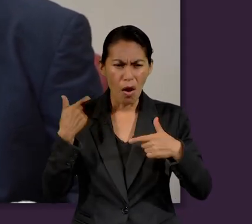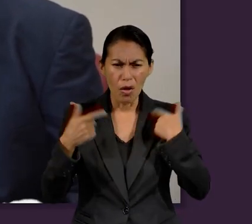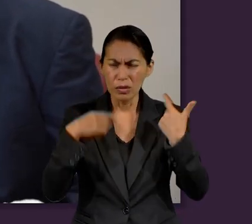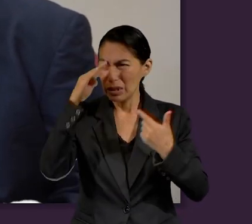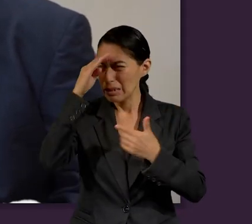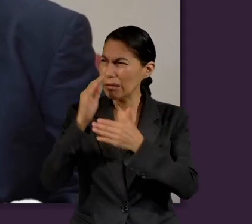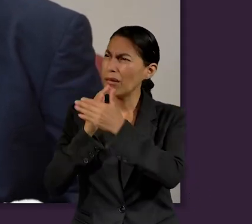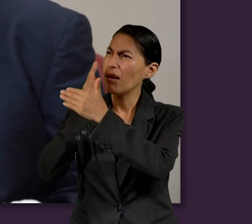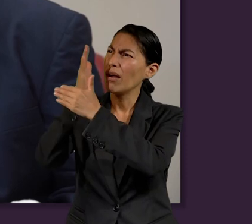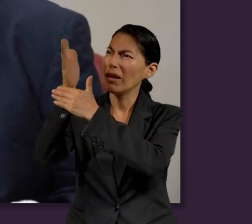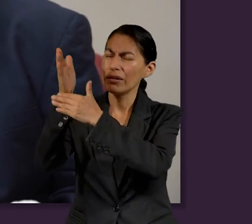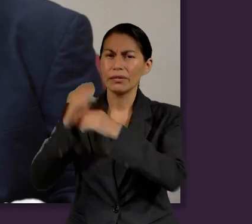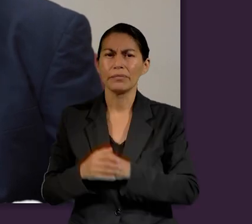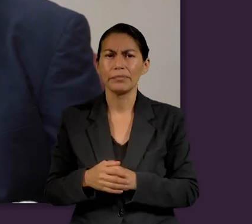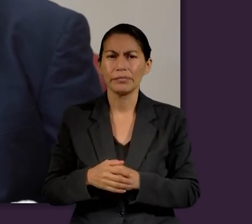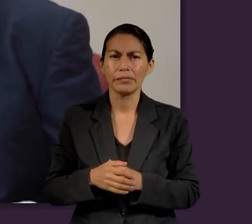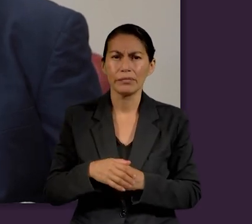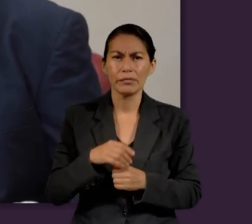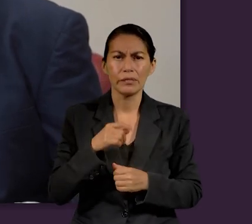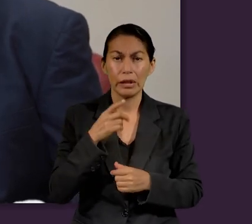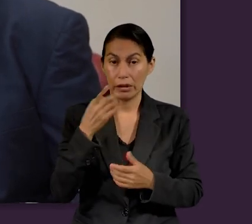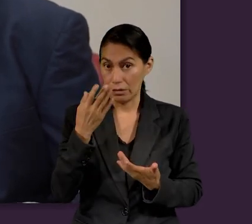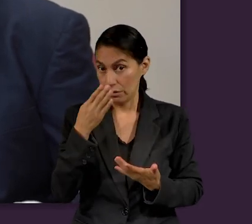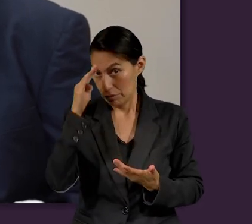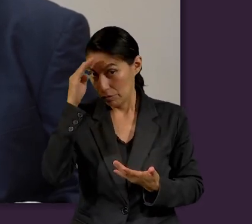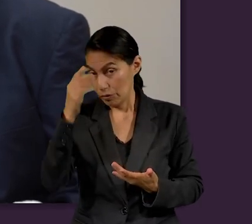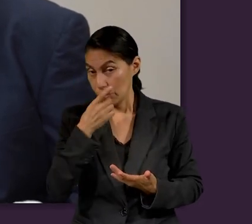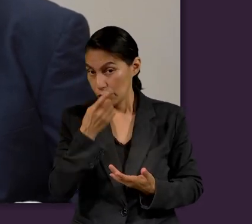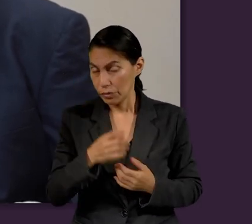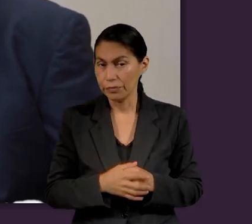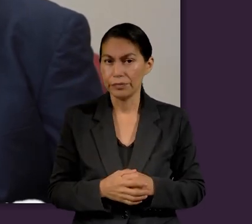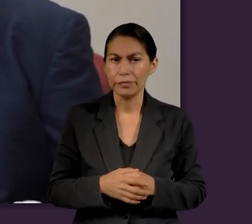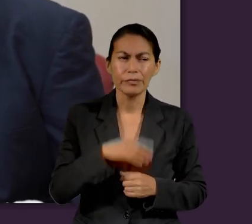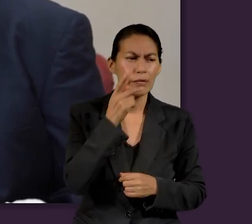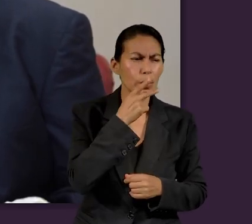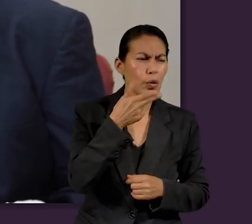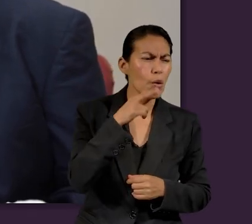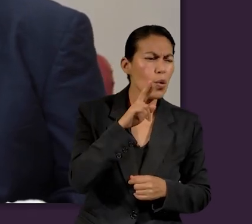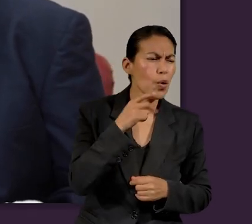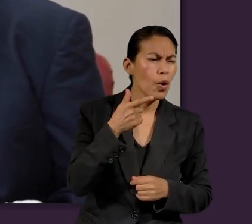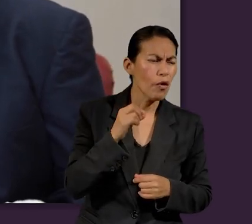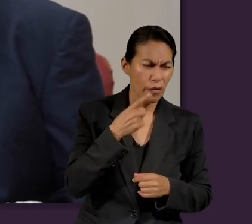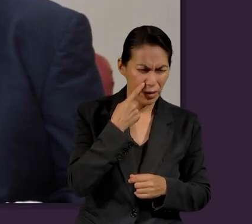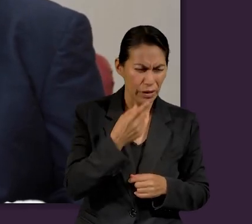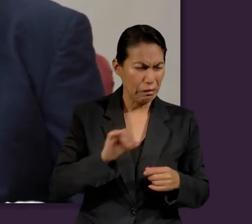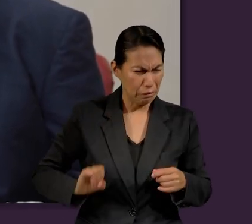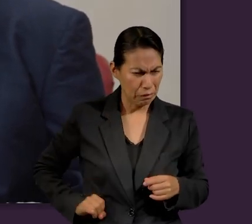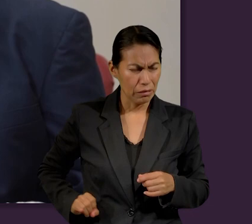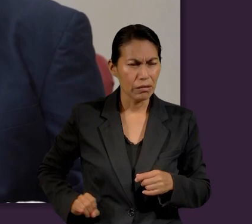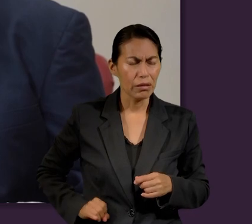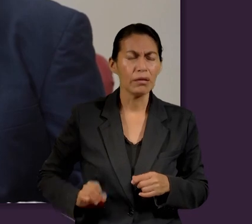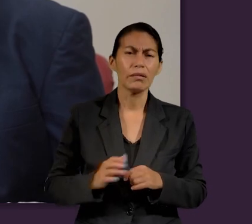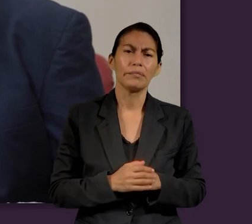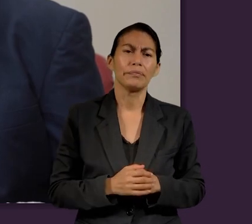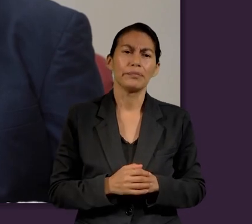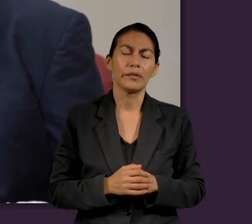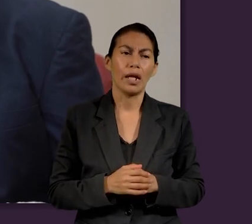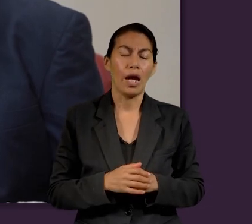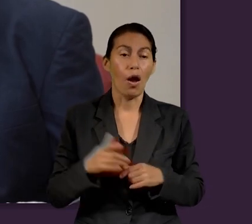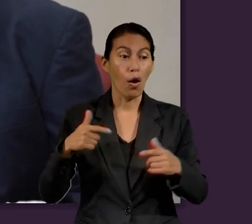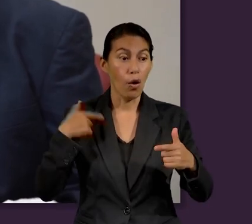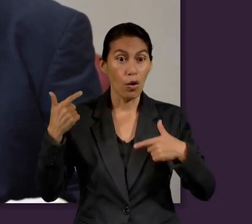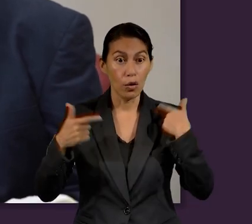tu Señor. Como fue la sentencia del Señor, pastor Hugo. Es muy